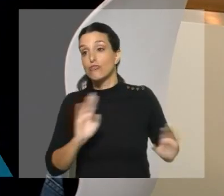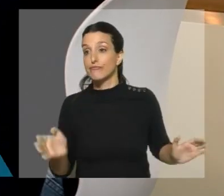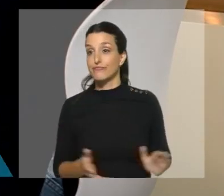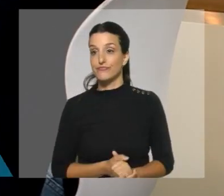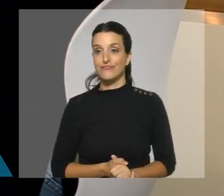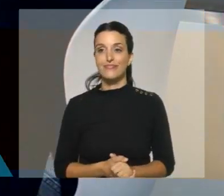gracias Mauricio. Gracias. Gracias. Gracias.